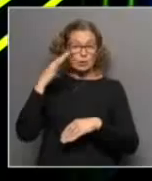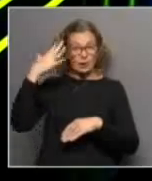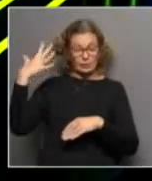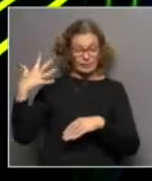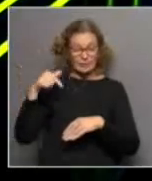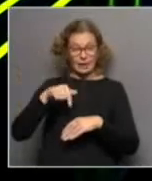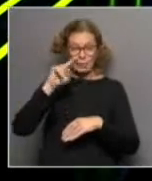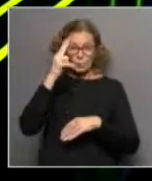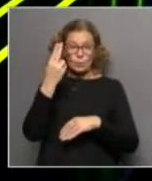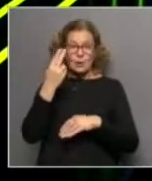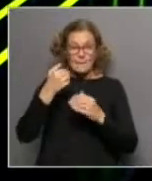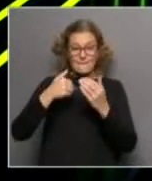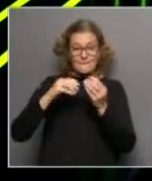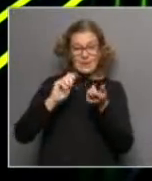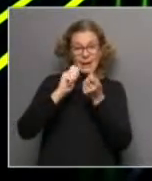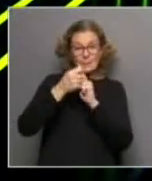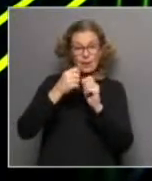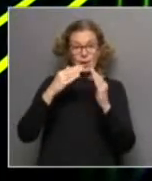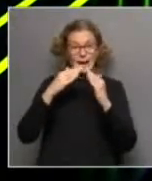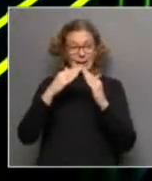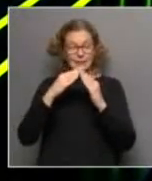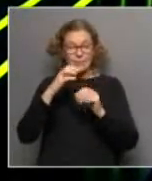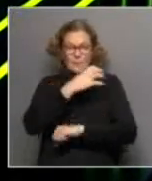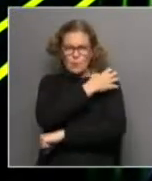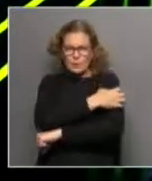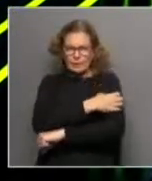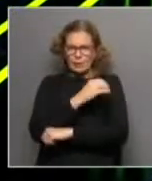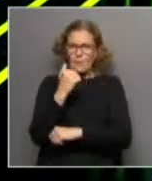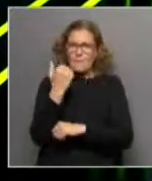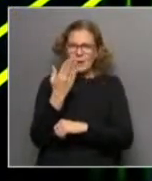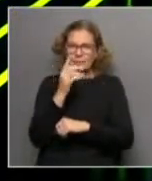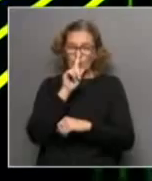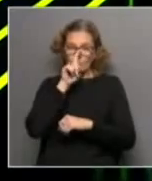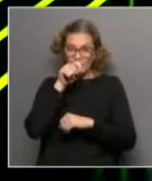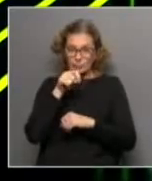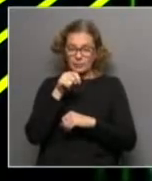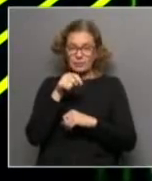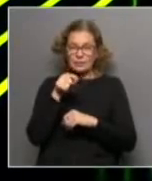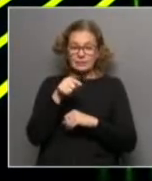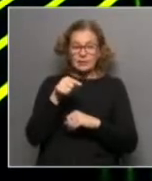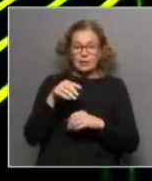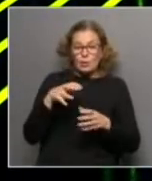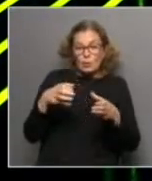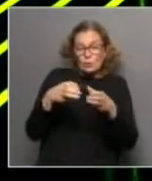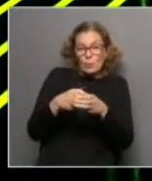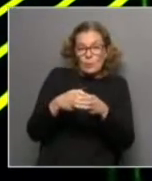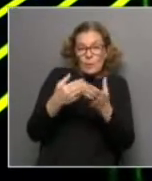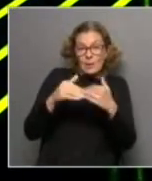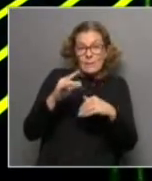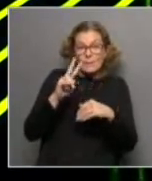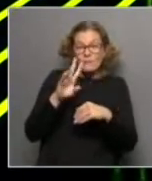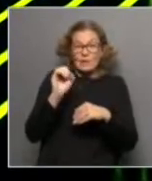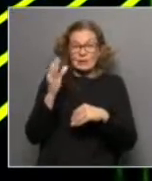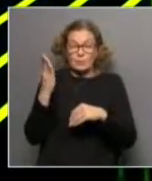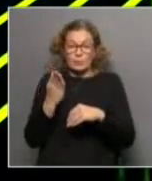pobreza, con un aumento más que sensible en el interior del país. Esta población sigue siendo la más afectada. El año pasado, poco más del